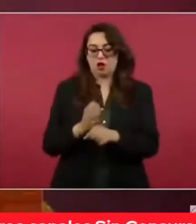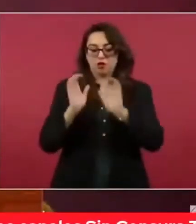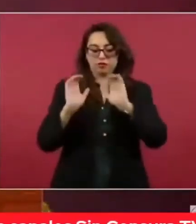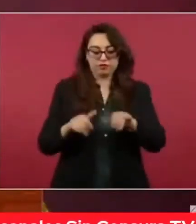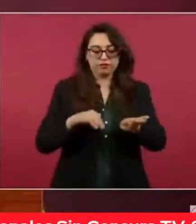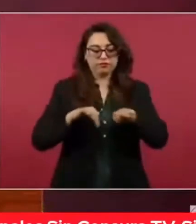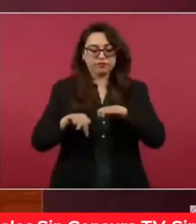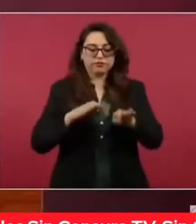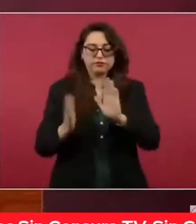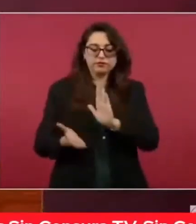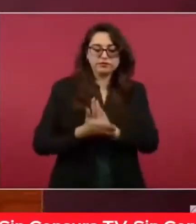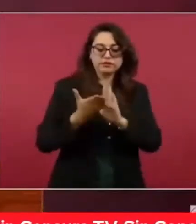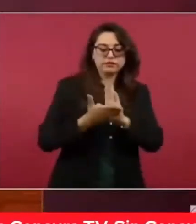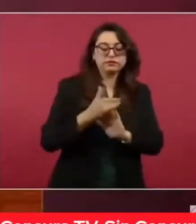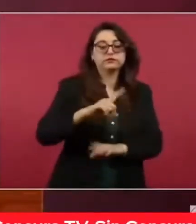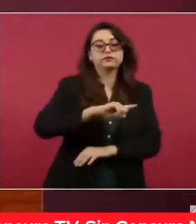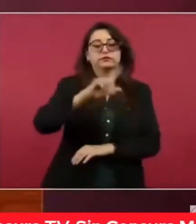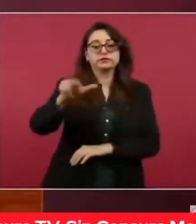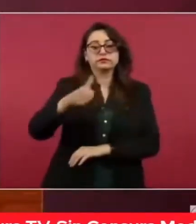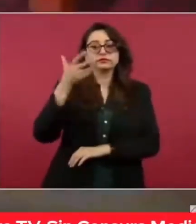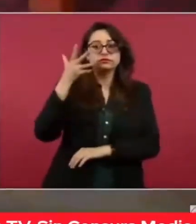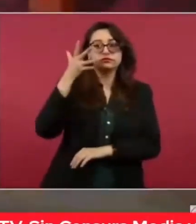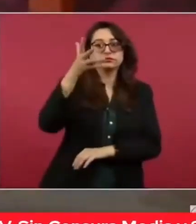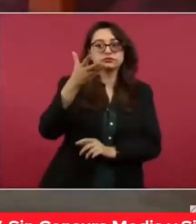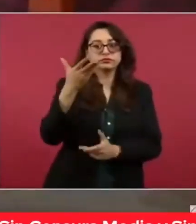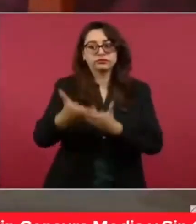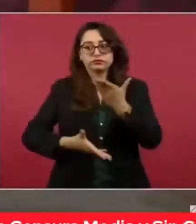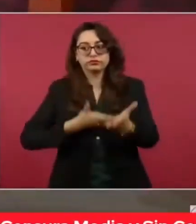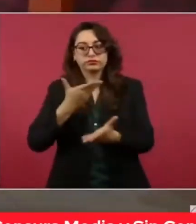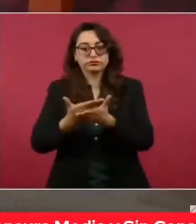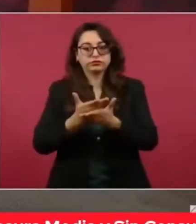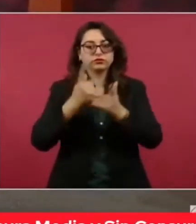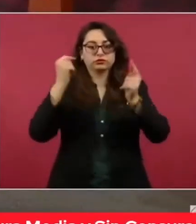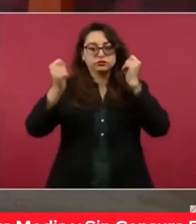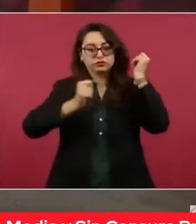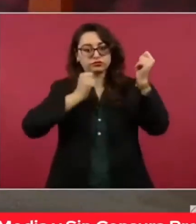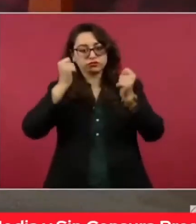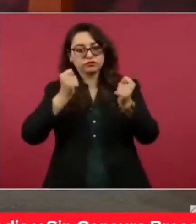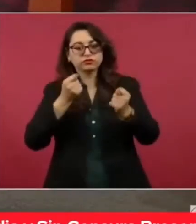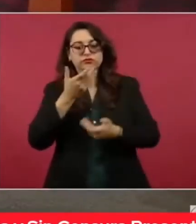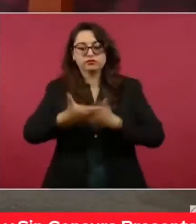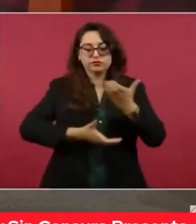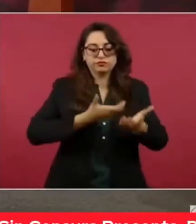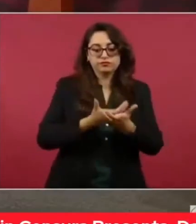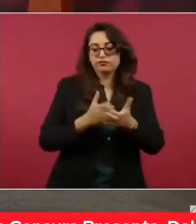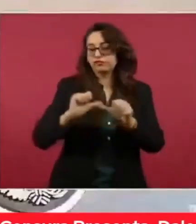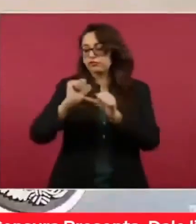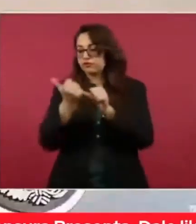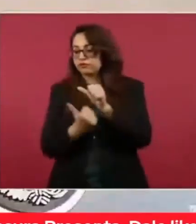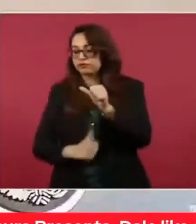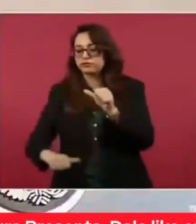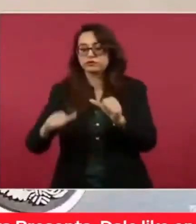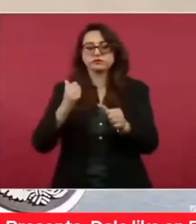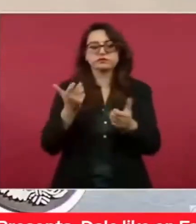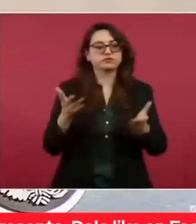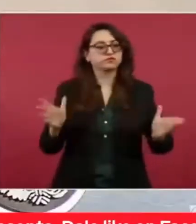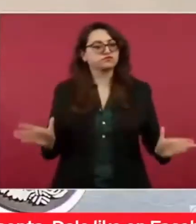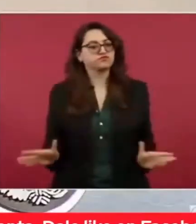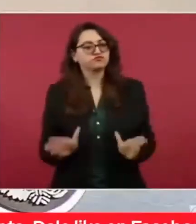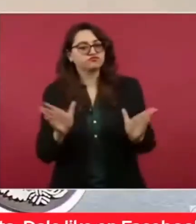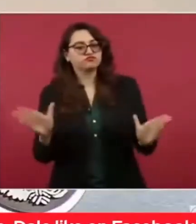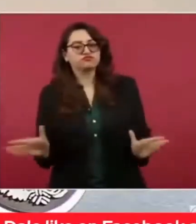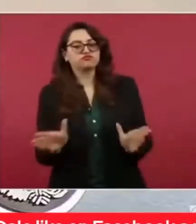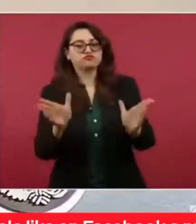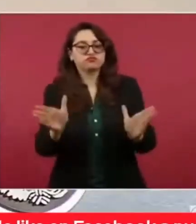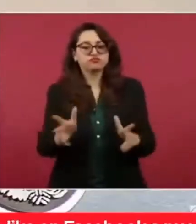transformarán en oportunidades para proveedores de servicios turísticos, comercio, producción artesanal y agropecuaria local para abastecer la